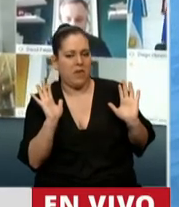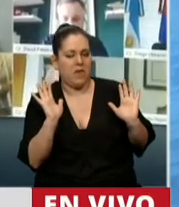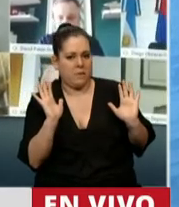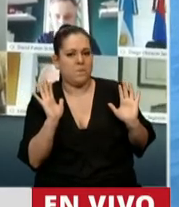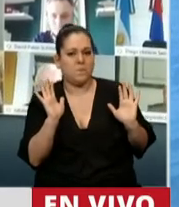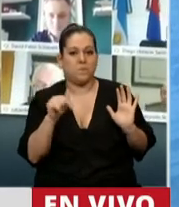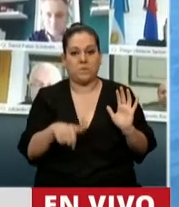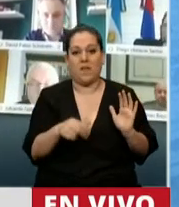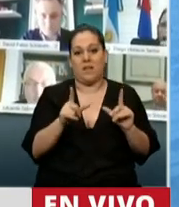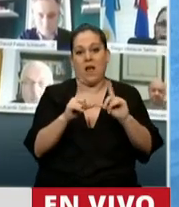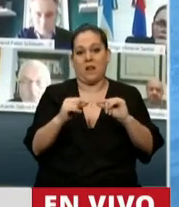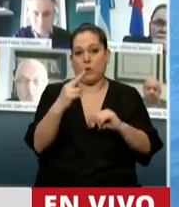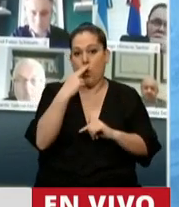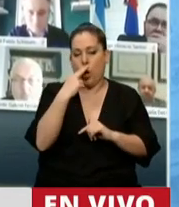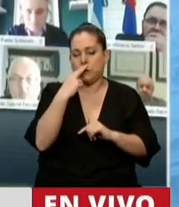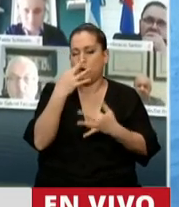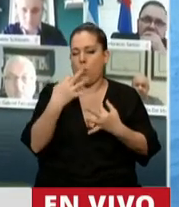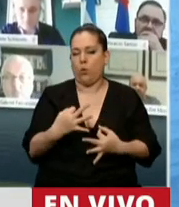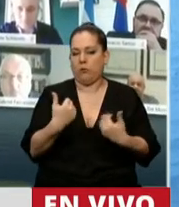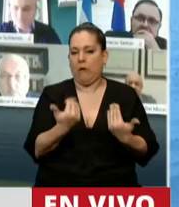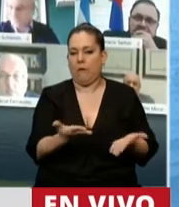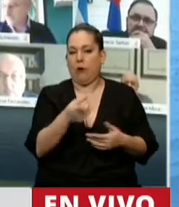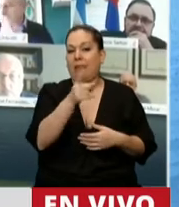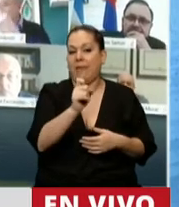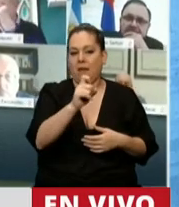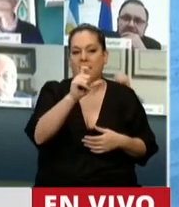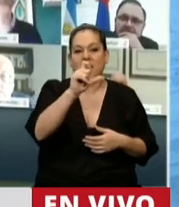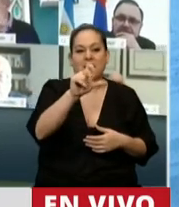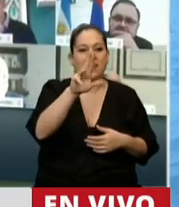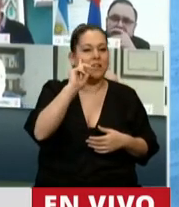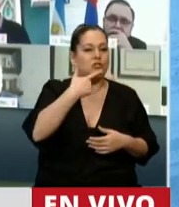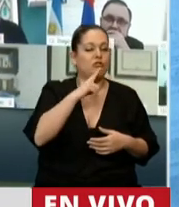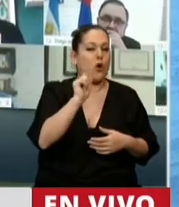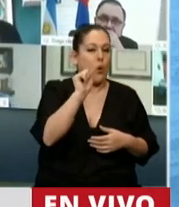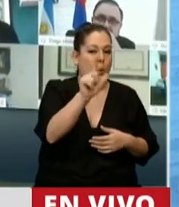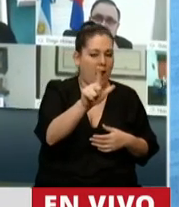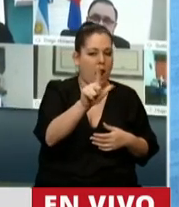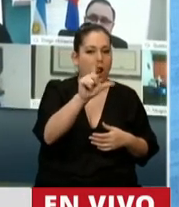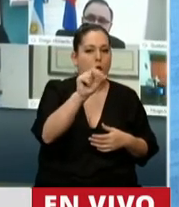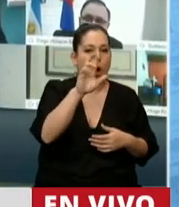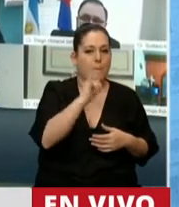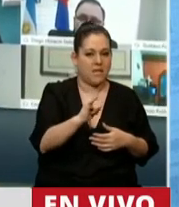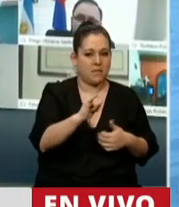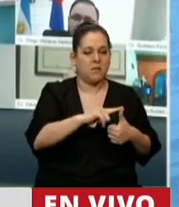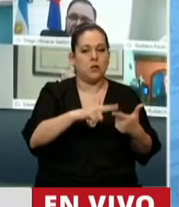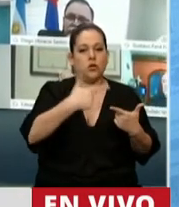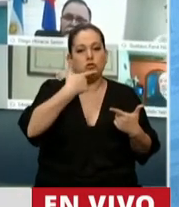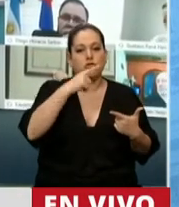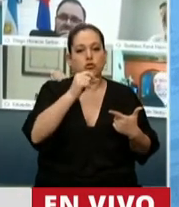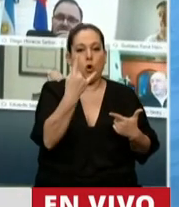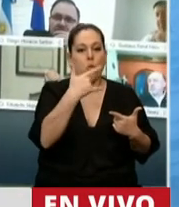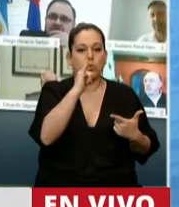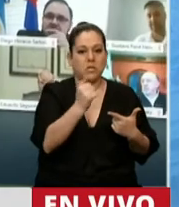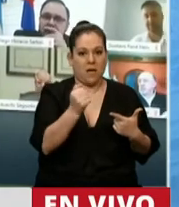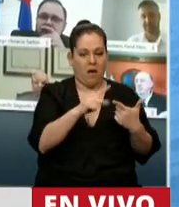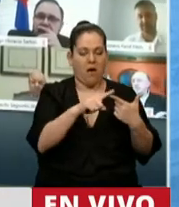dos empresarios en particular, para Cristóbal López y Fabián de Sousa, que son empresarios ligados